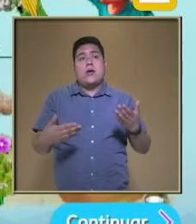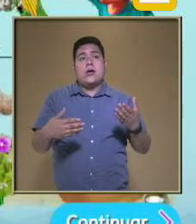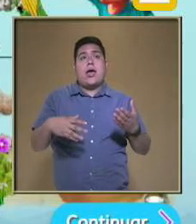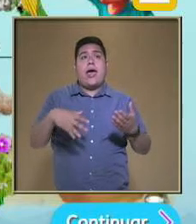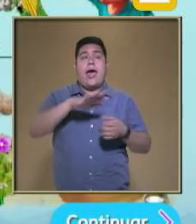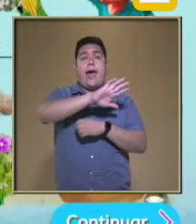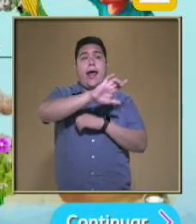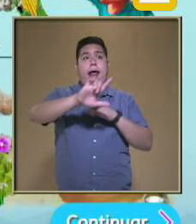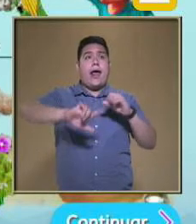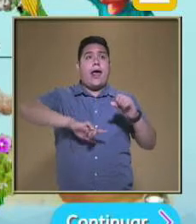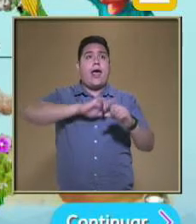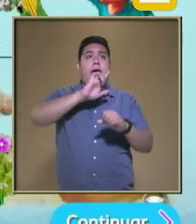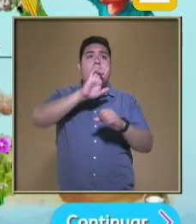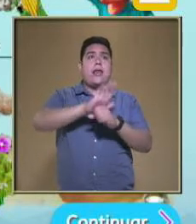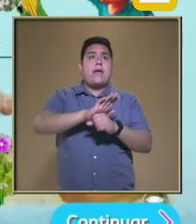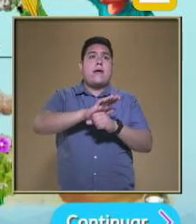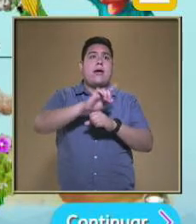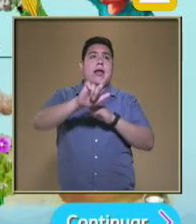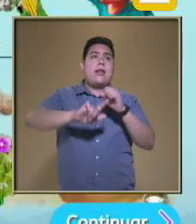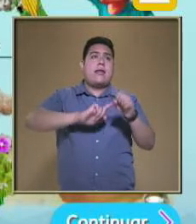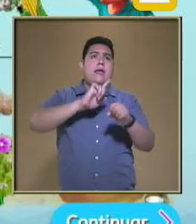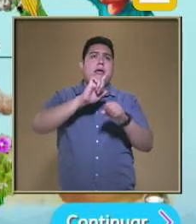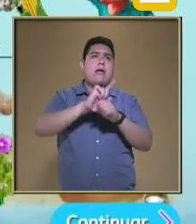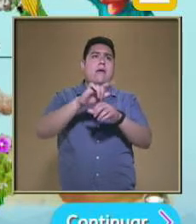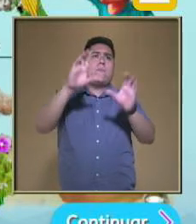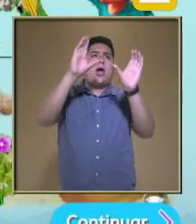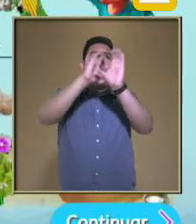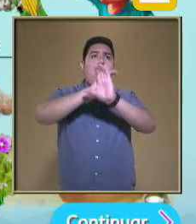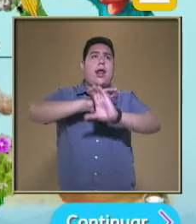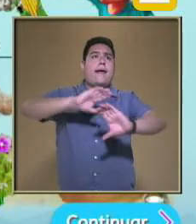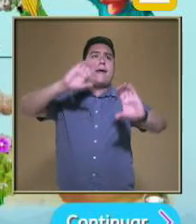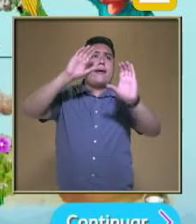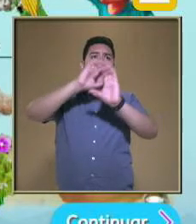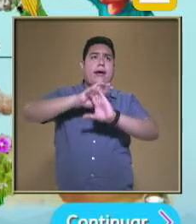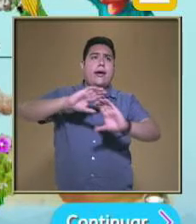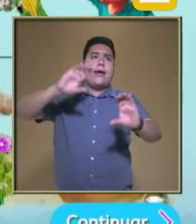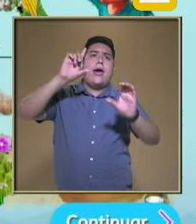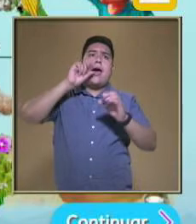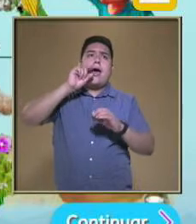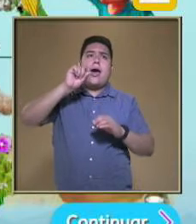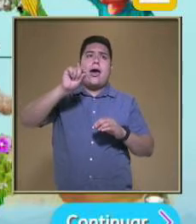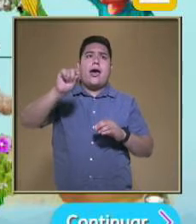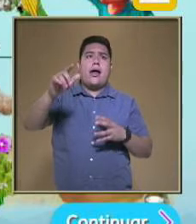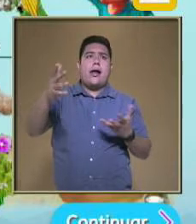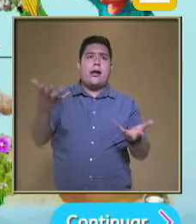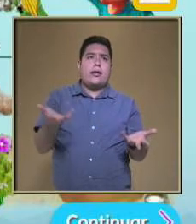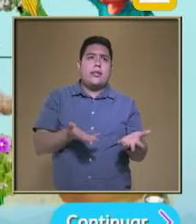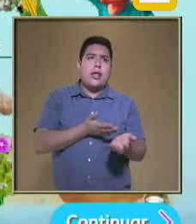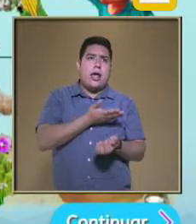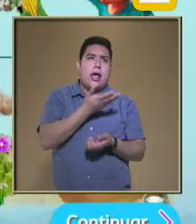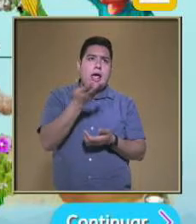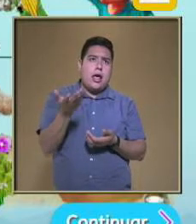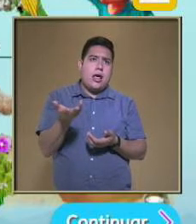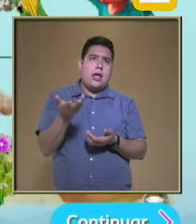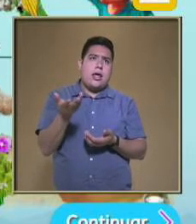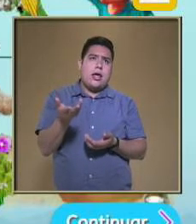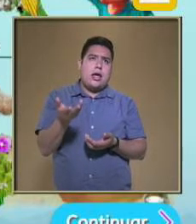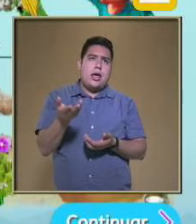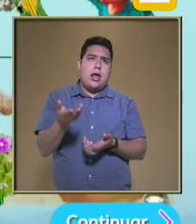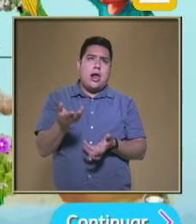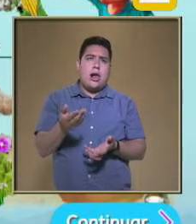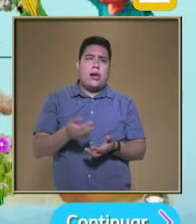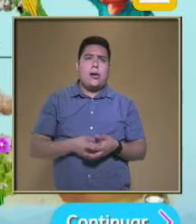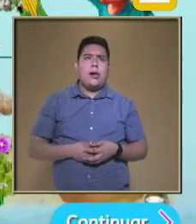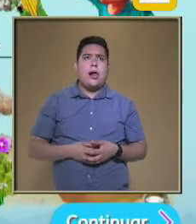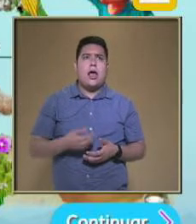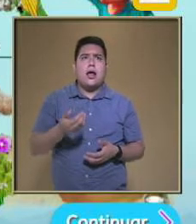De estas plantas De la milpa? Observa los animales Que tenemos ahí Si te diste cuenta En la parte superior